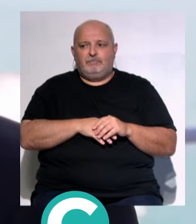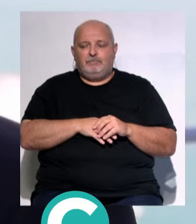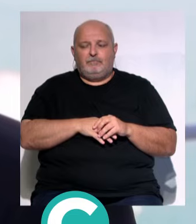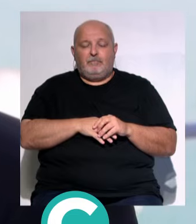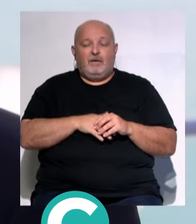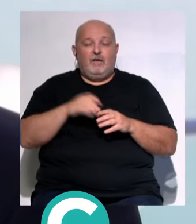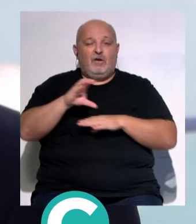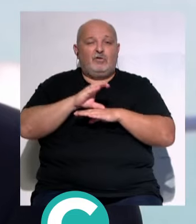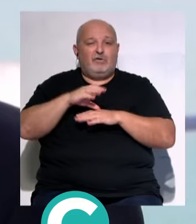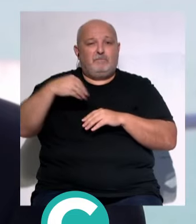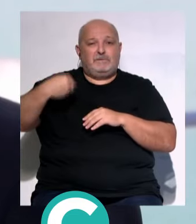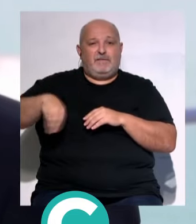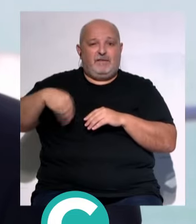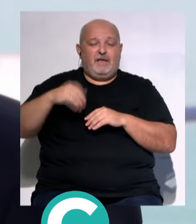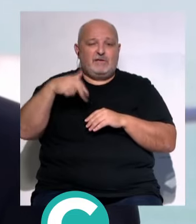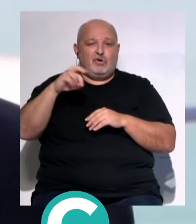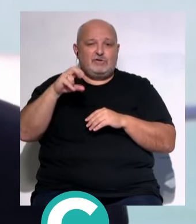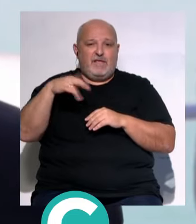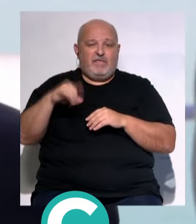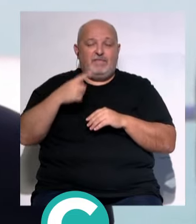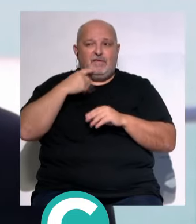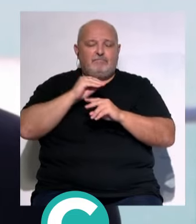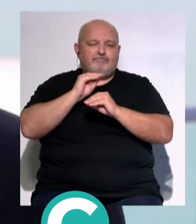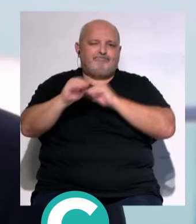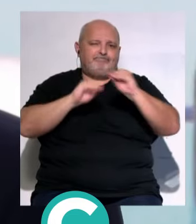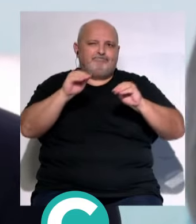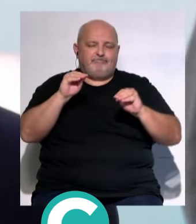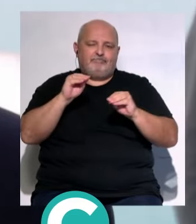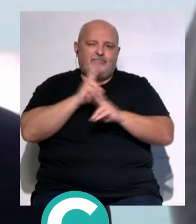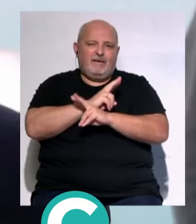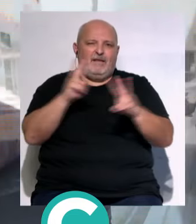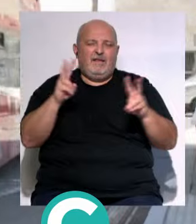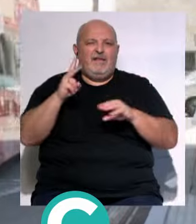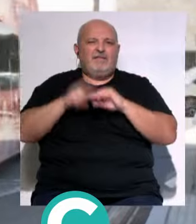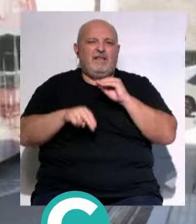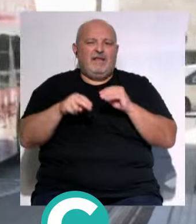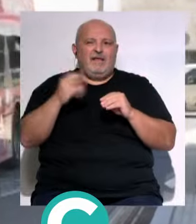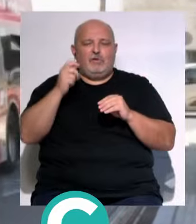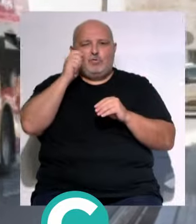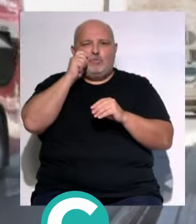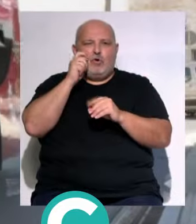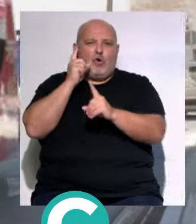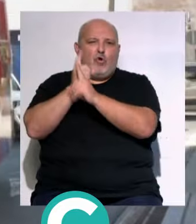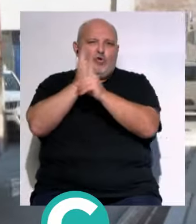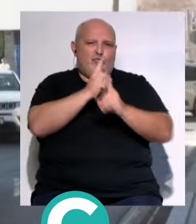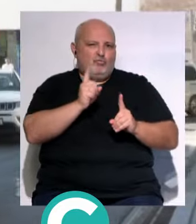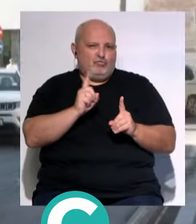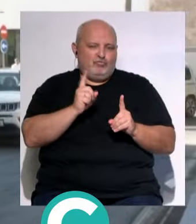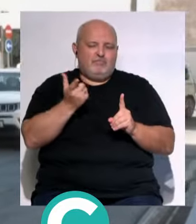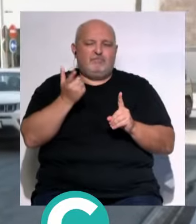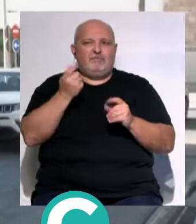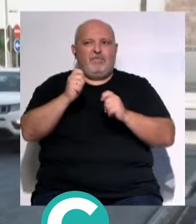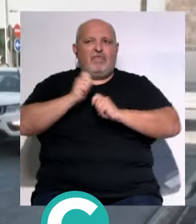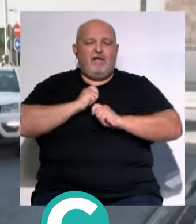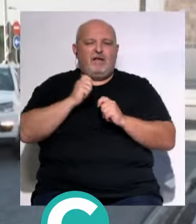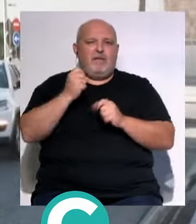El consejero de la Presidencia, Antonio Sanz... ...ha llamado a la prudencia... ...de cara a evitar la turismofobia... ...ante un sector que